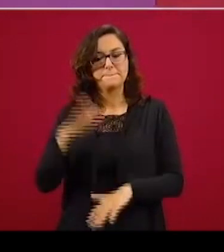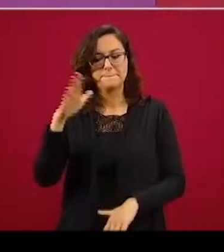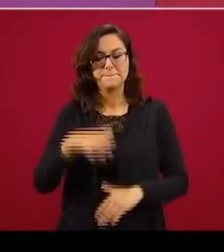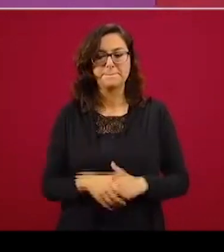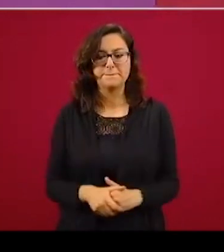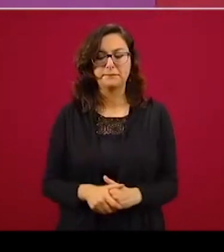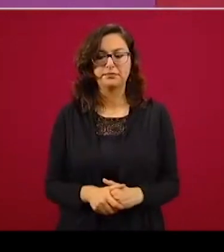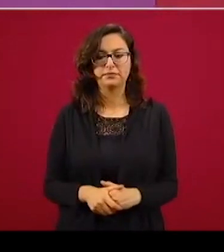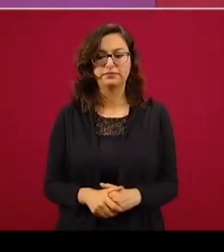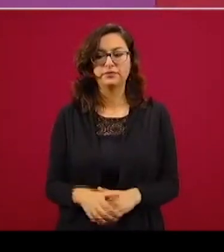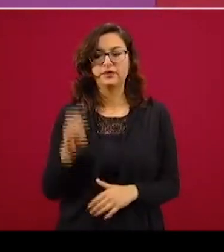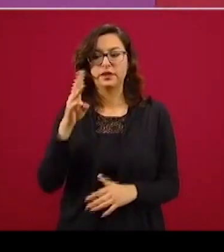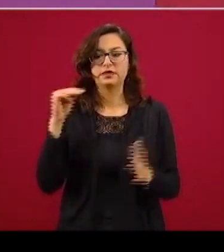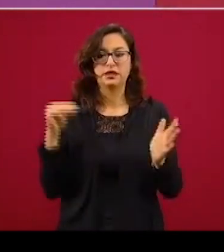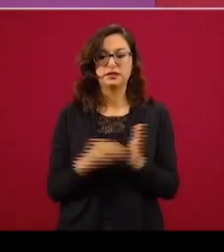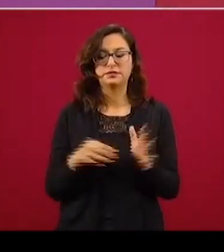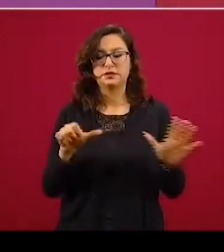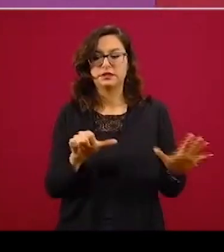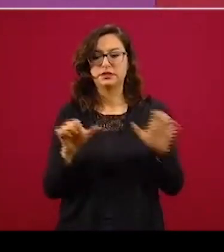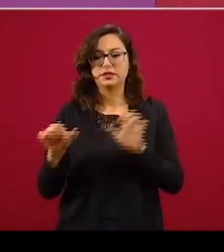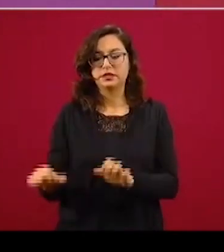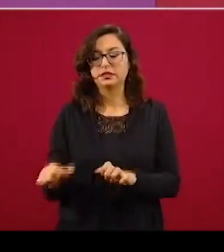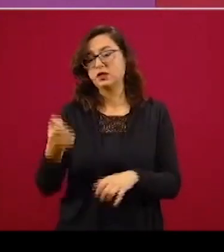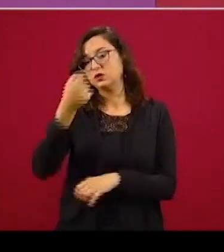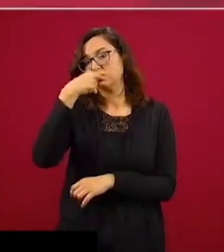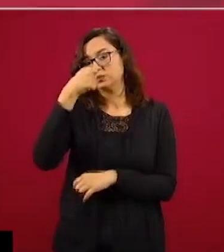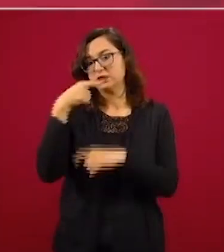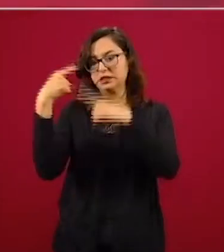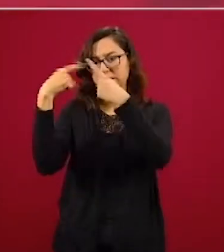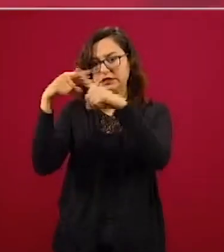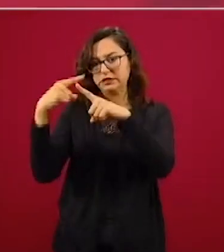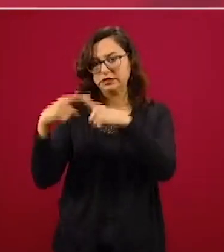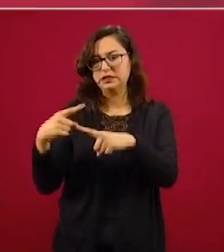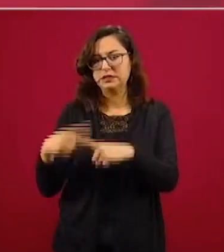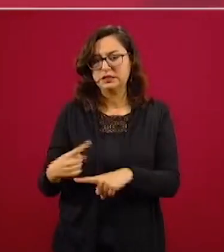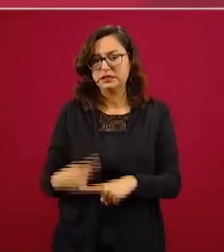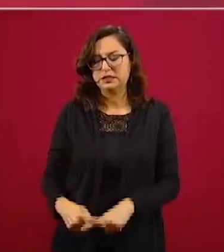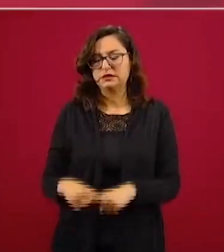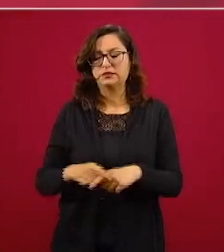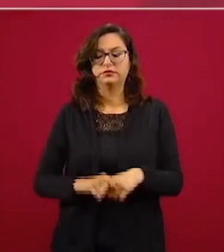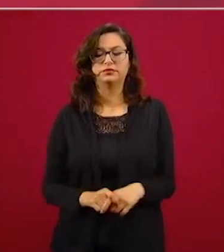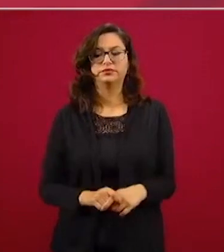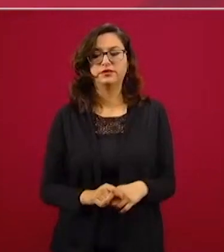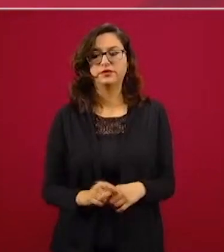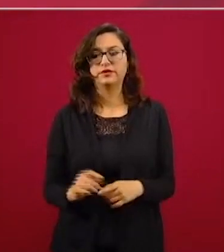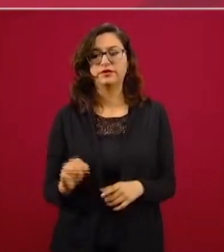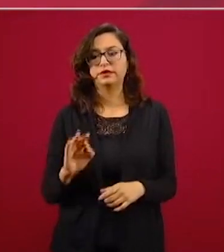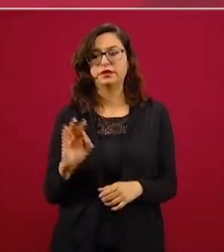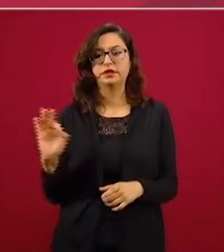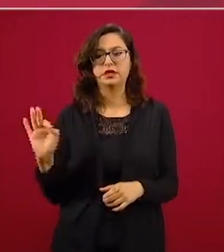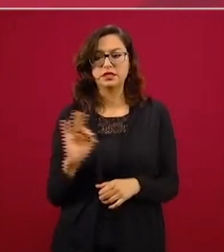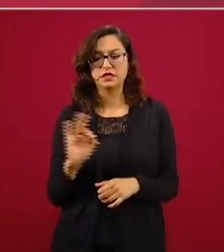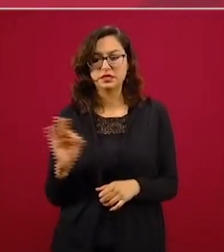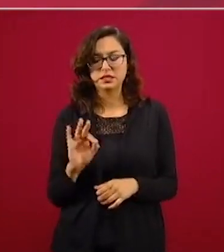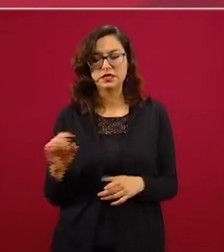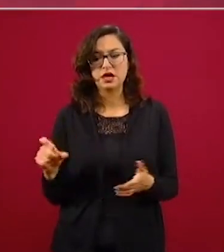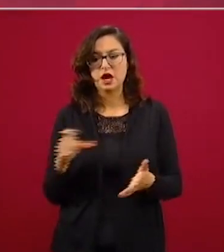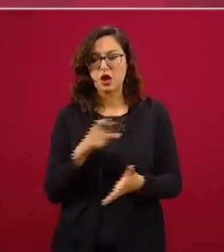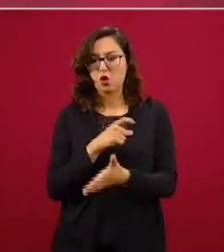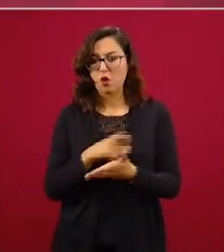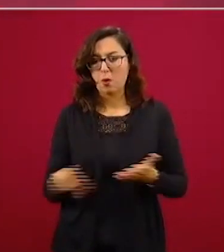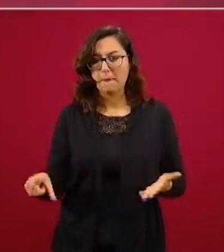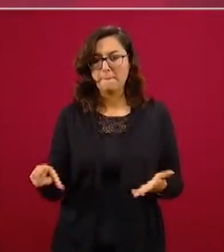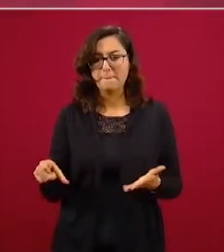Son tres mil seiscientas cuarenta y tres claves, probablemente sea la adquisición o